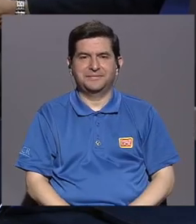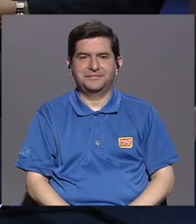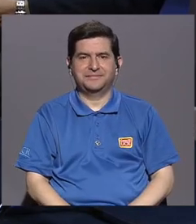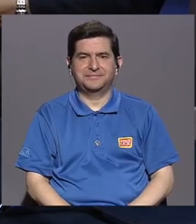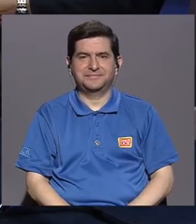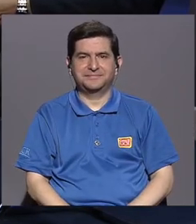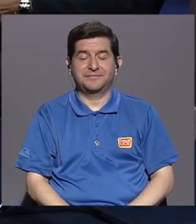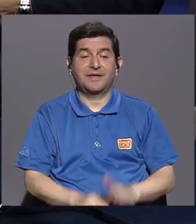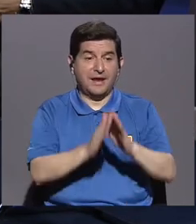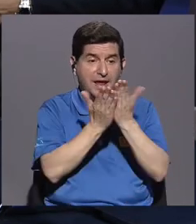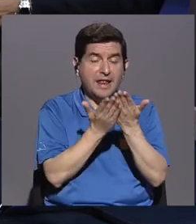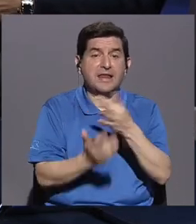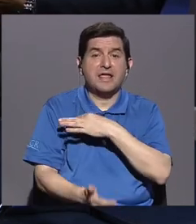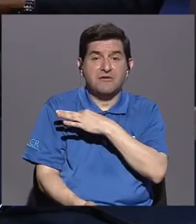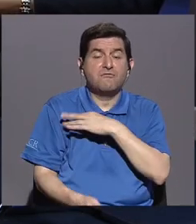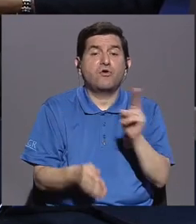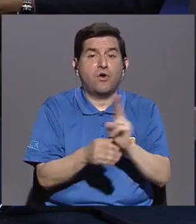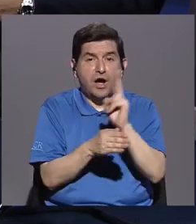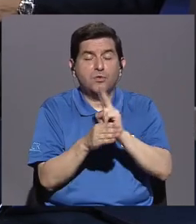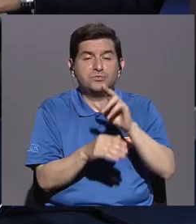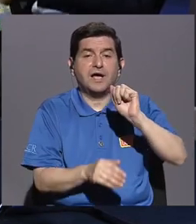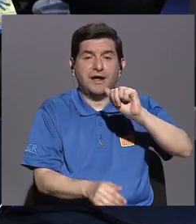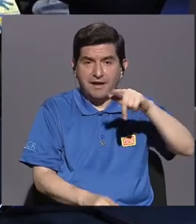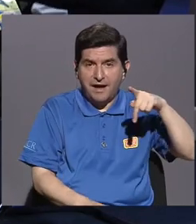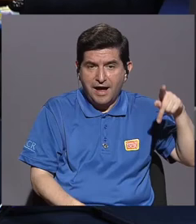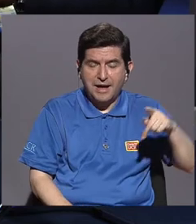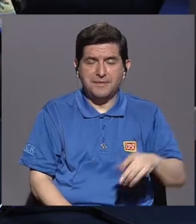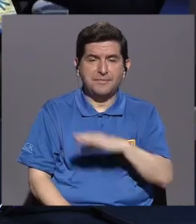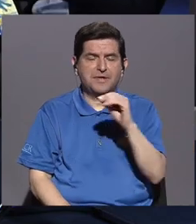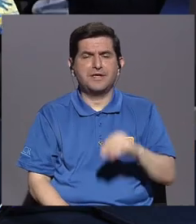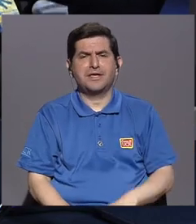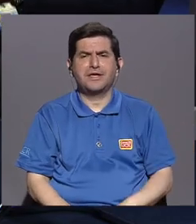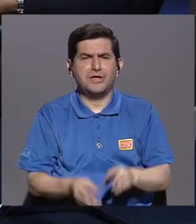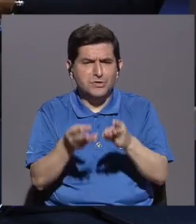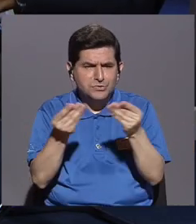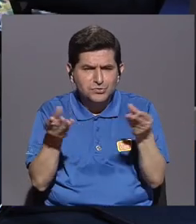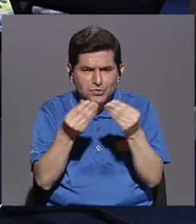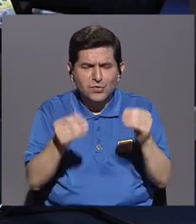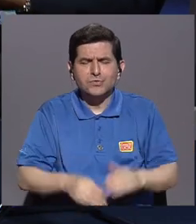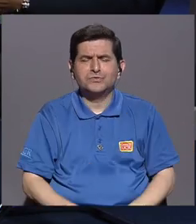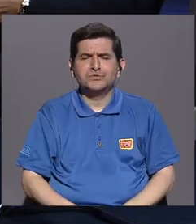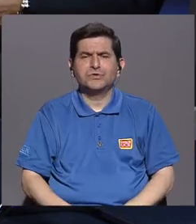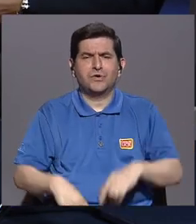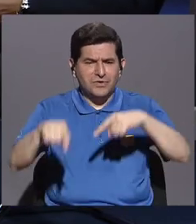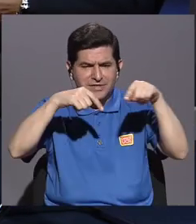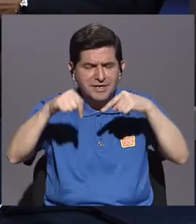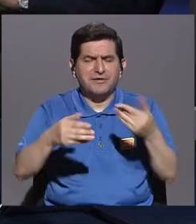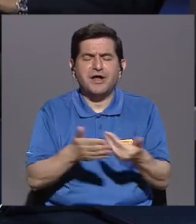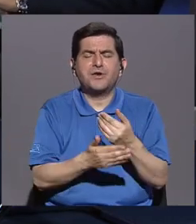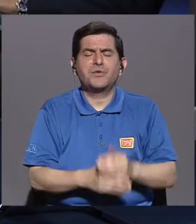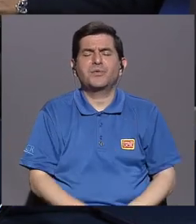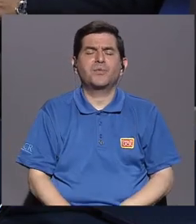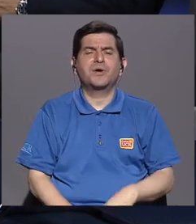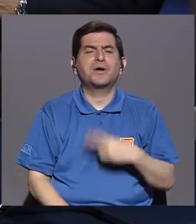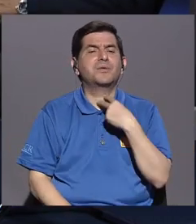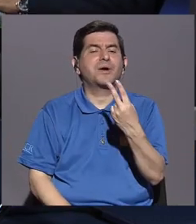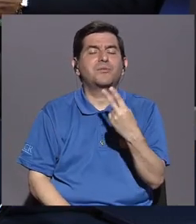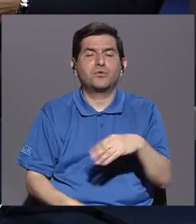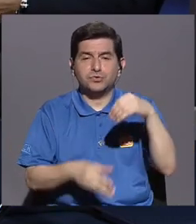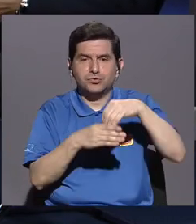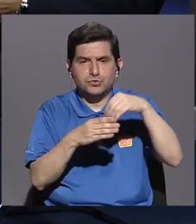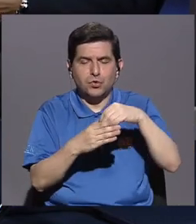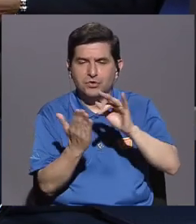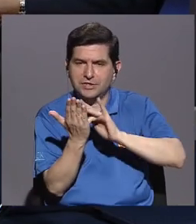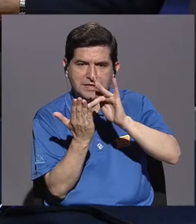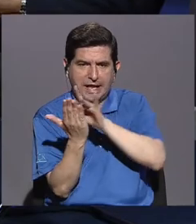el libro los invita a utilizar la app y a grabar soluciones, a grabar nuevos personajes, a grabar nuevas voces desde los contenidos